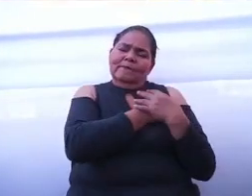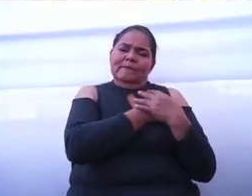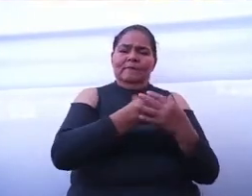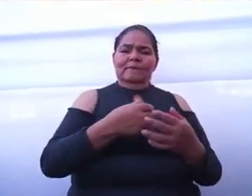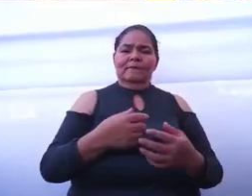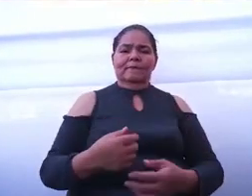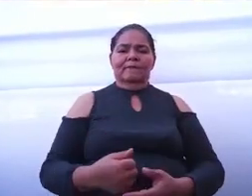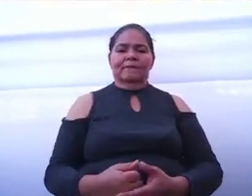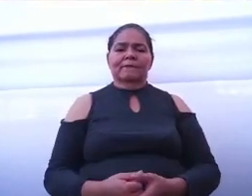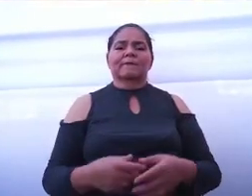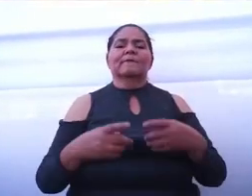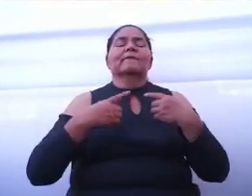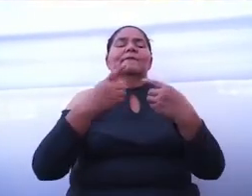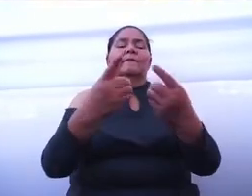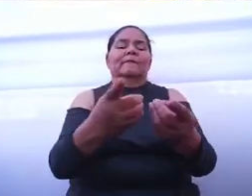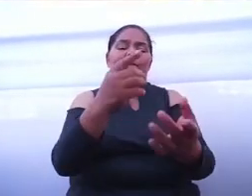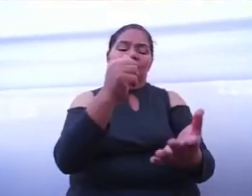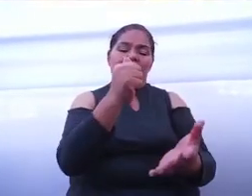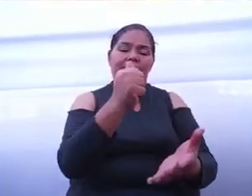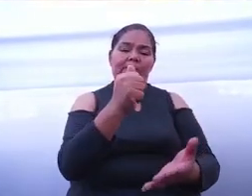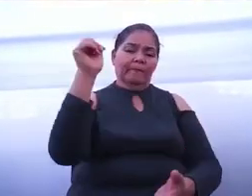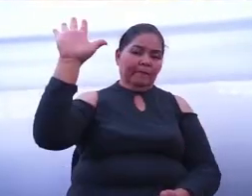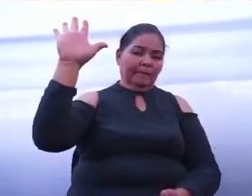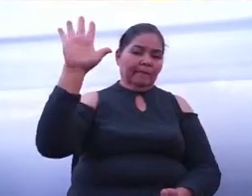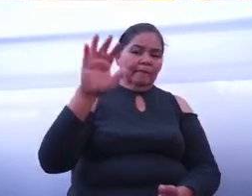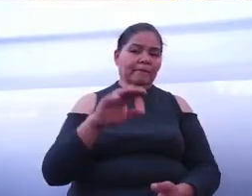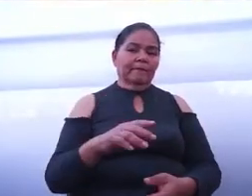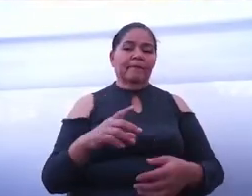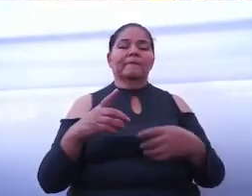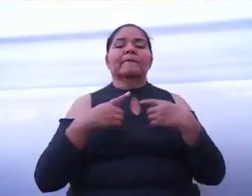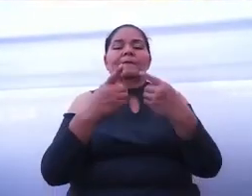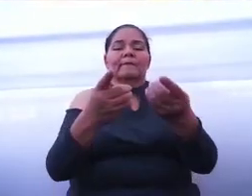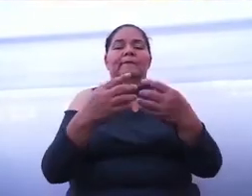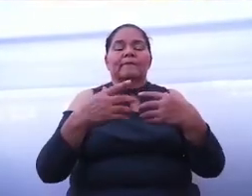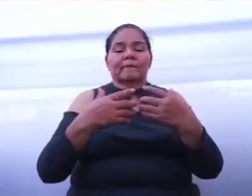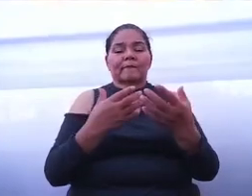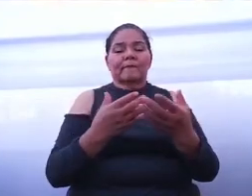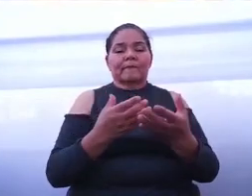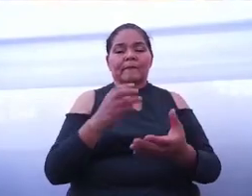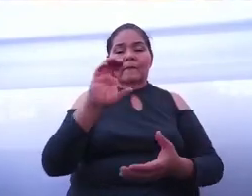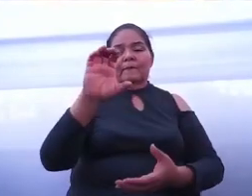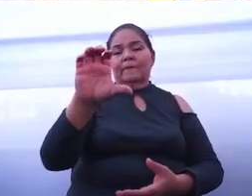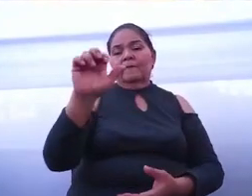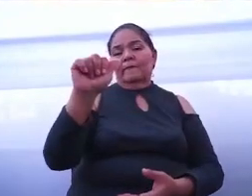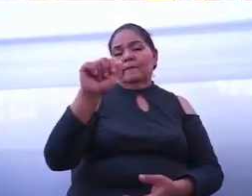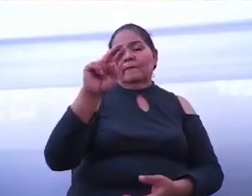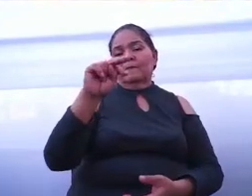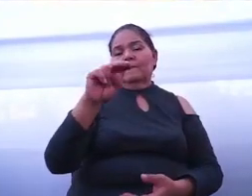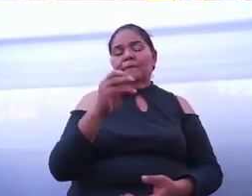dieron su voto, nos dieron su confianza. Muchas gracias.